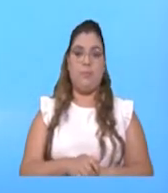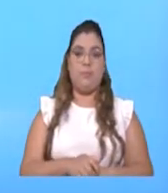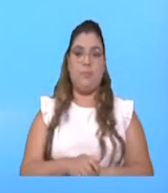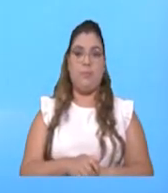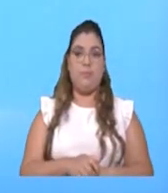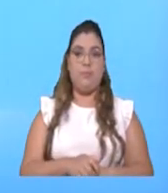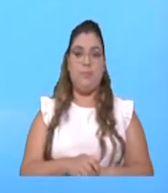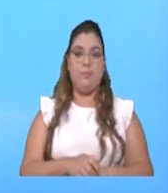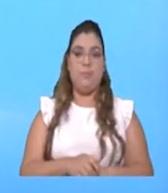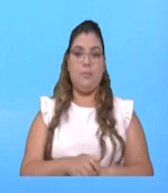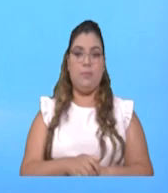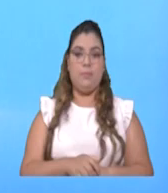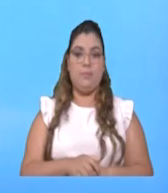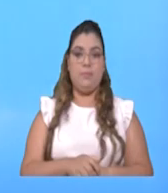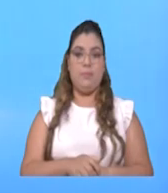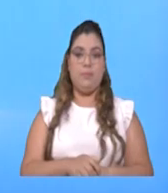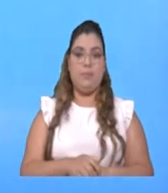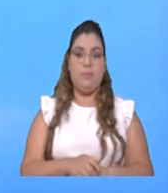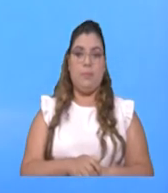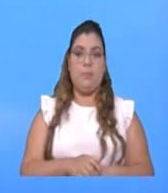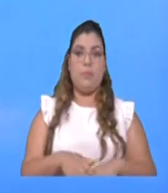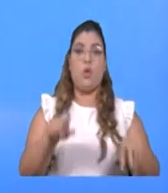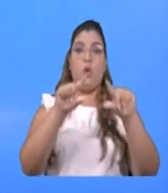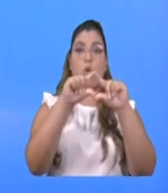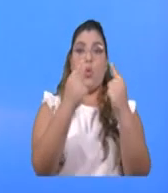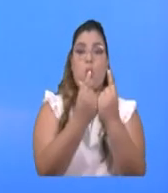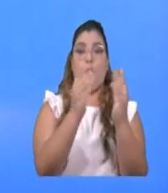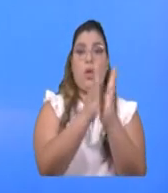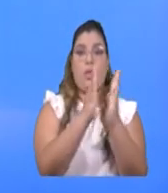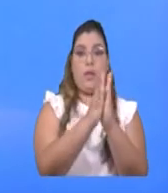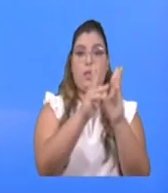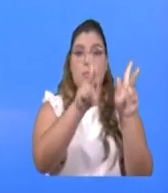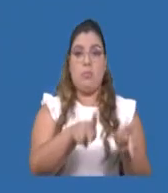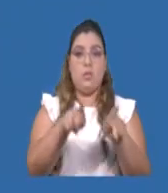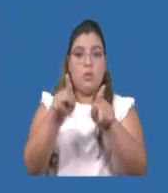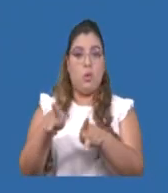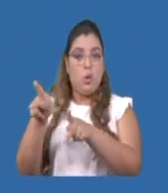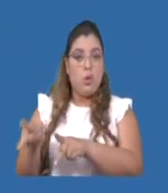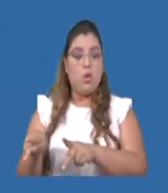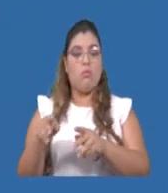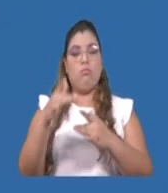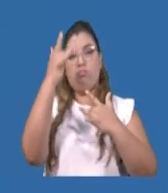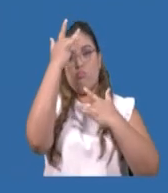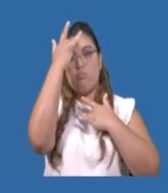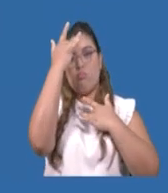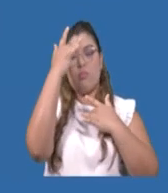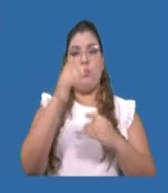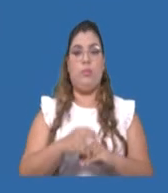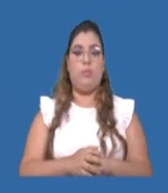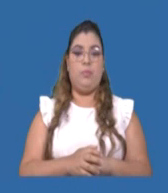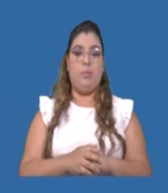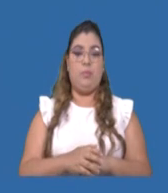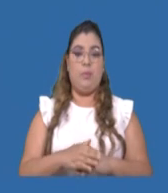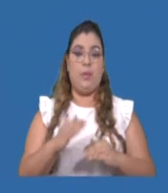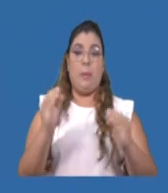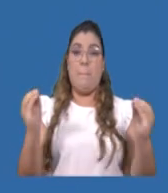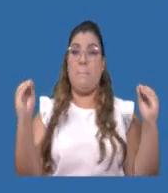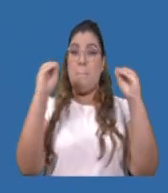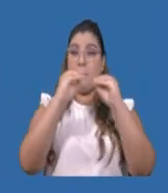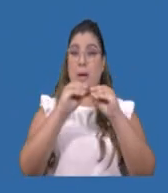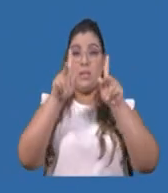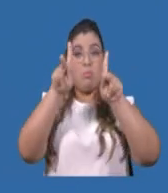Número de casos y defunciones de un grupo de edad se mantiene que el grupo con la mayoría de los casos